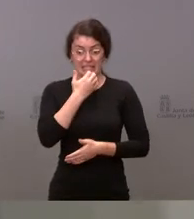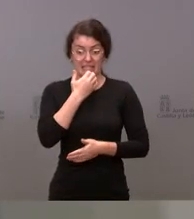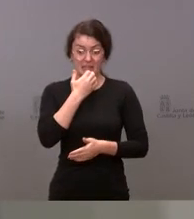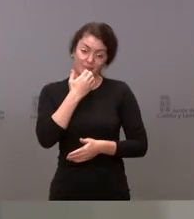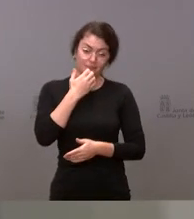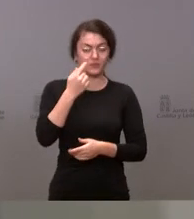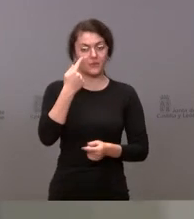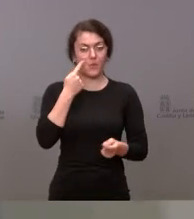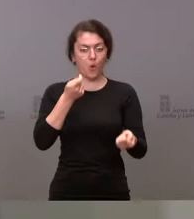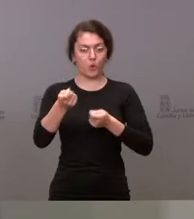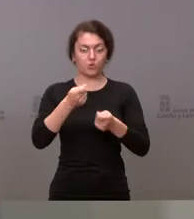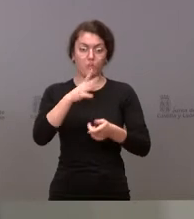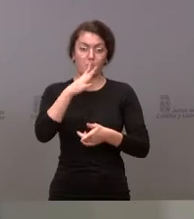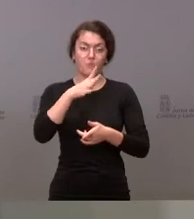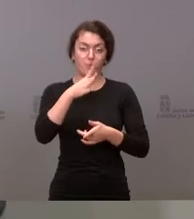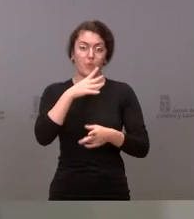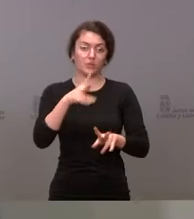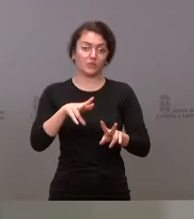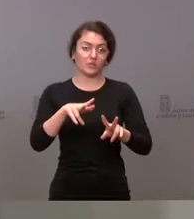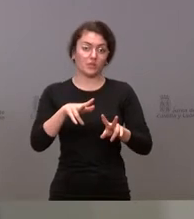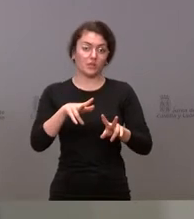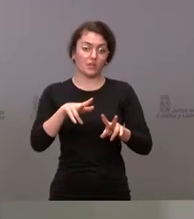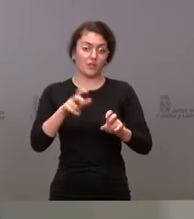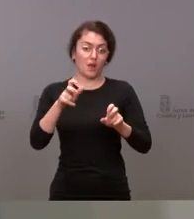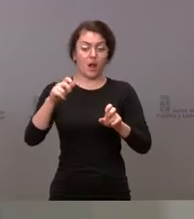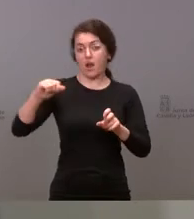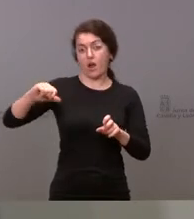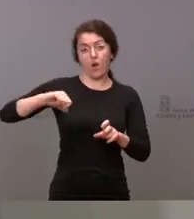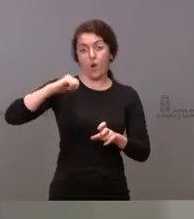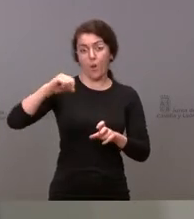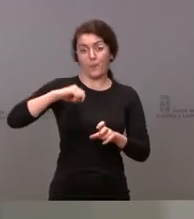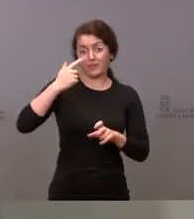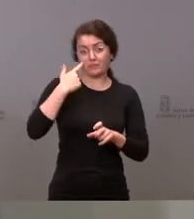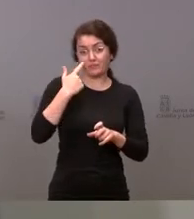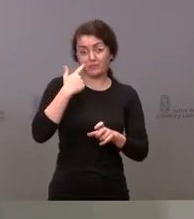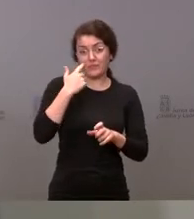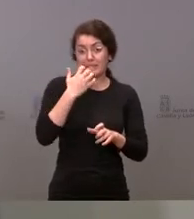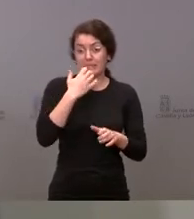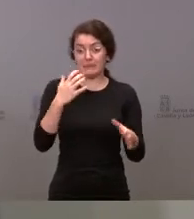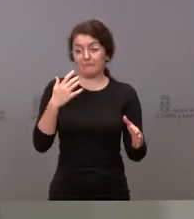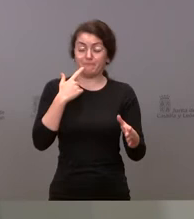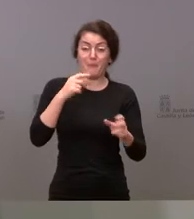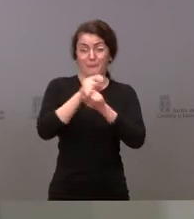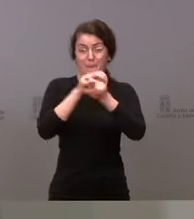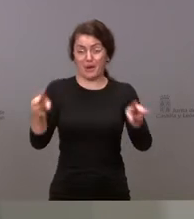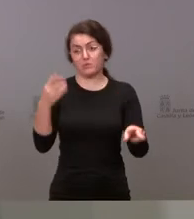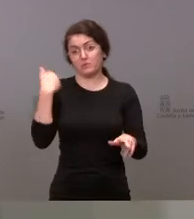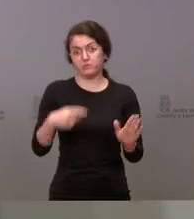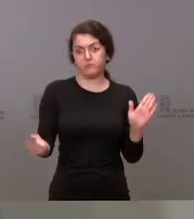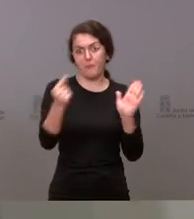con la saturación asistencial que con la incidencia acumulada. Pero todos sabemos